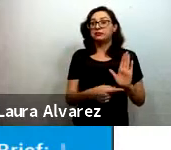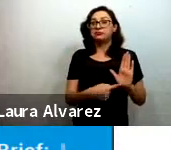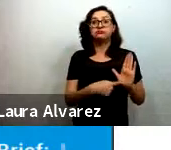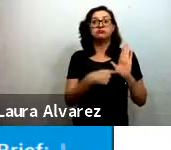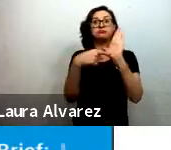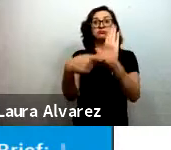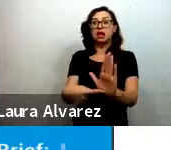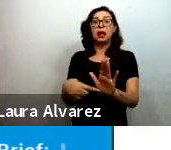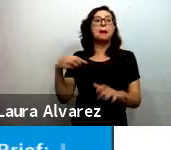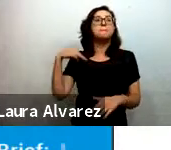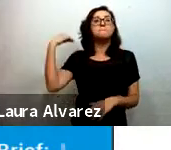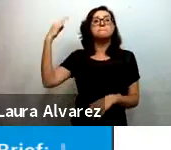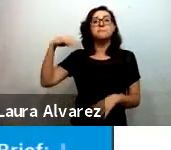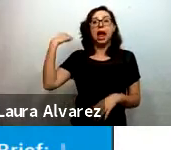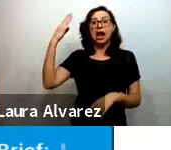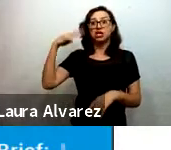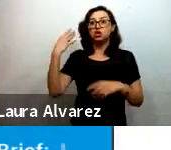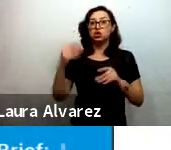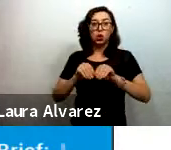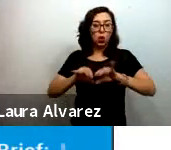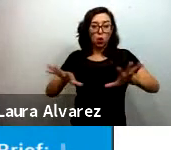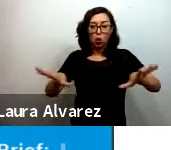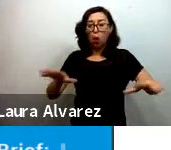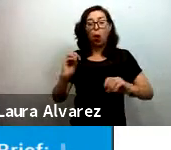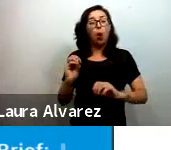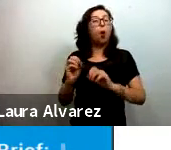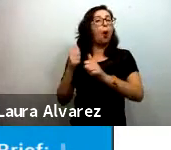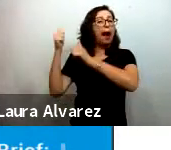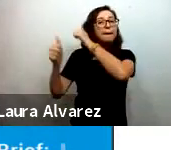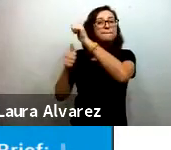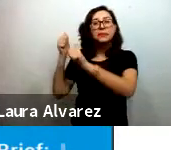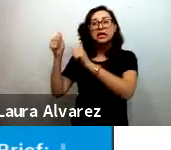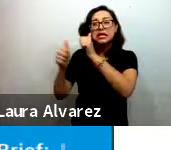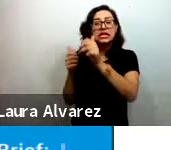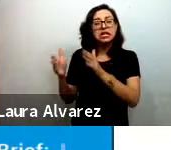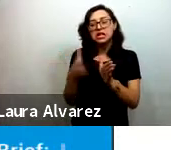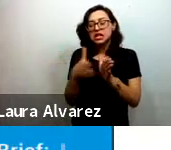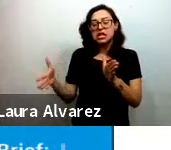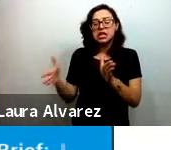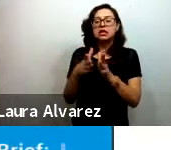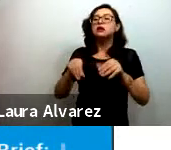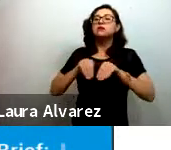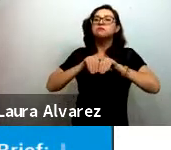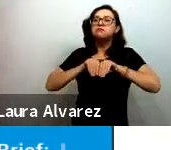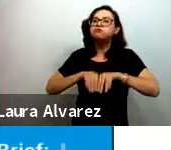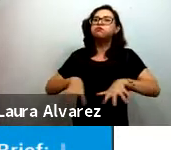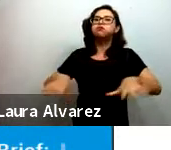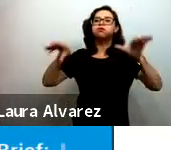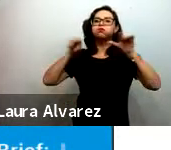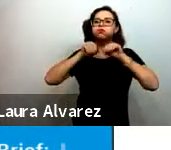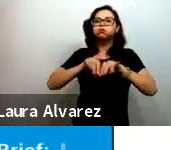marzo, o si no, los primeros días de abril, que empezó a